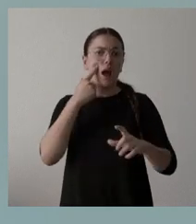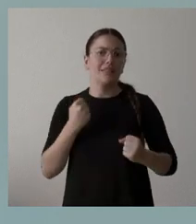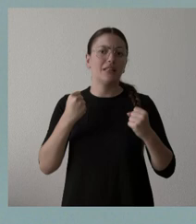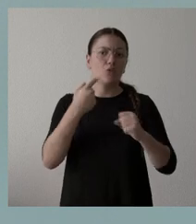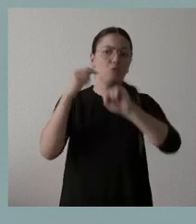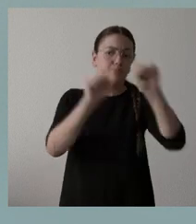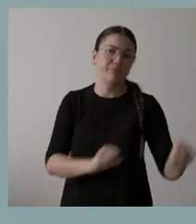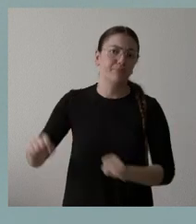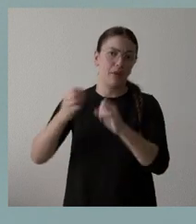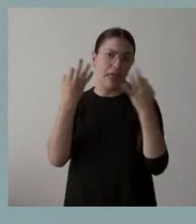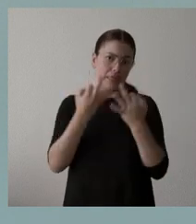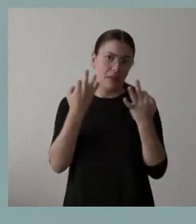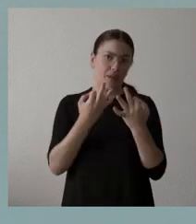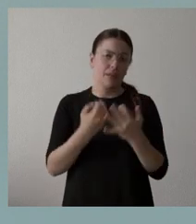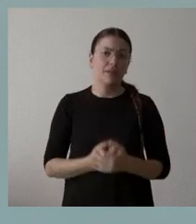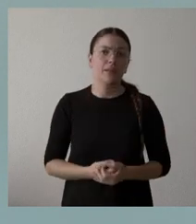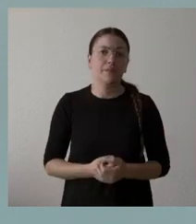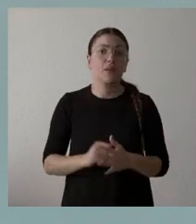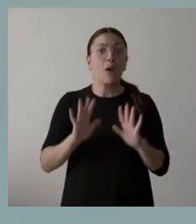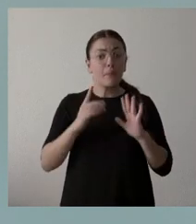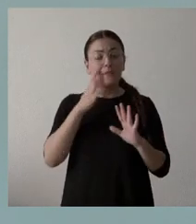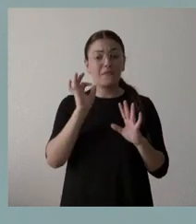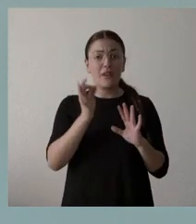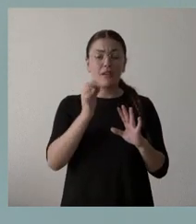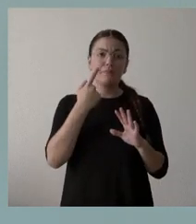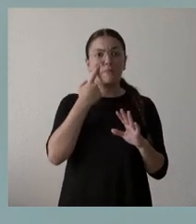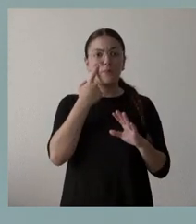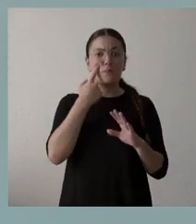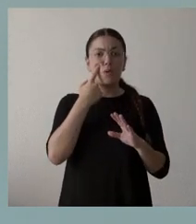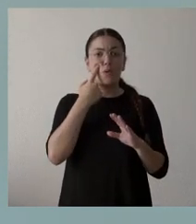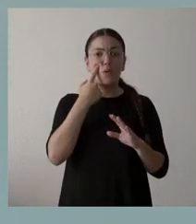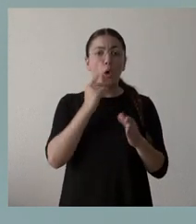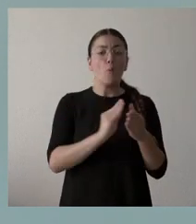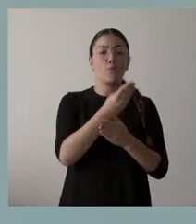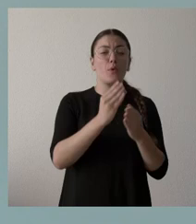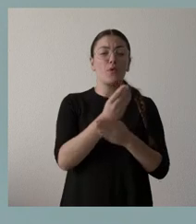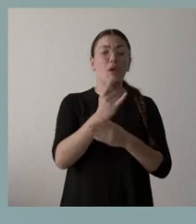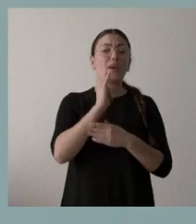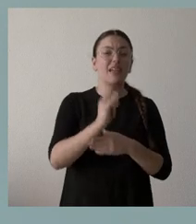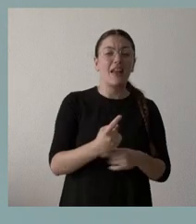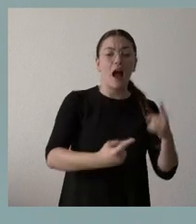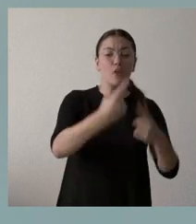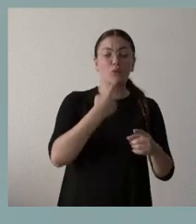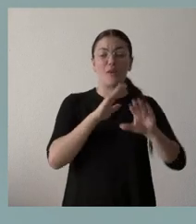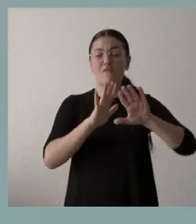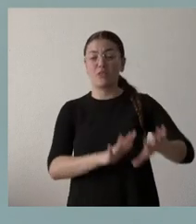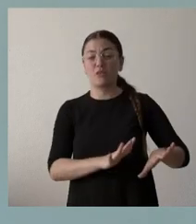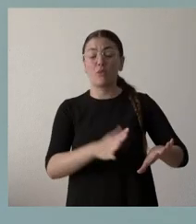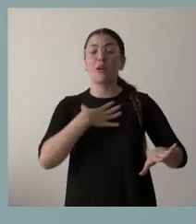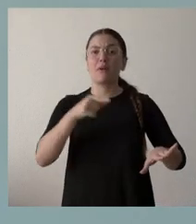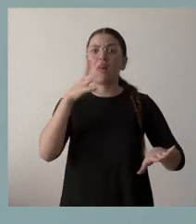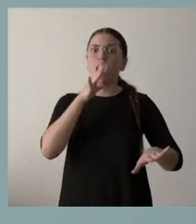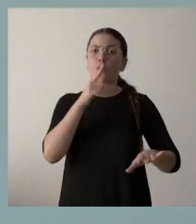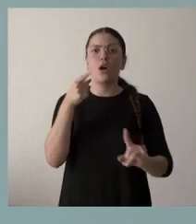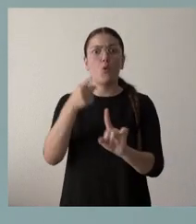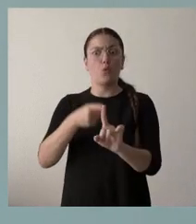Lo que sí nosotros vemos que hay algunas fuentes que se han abandonado de producción de energía que hubieran sido muy útiles en este momento, donde vemos esta